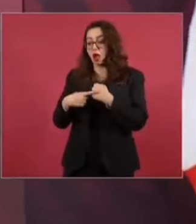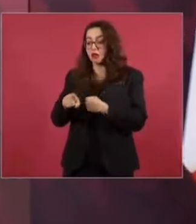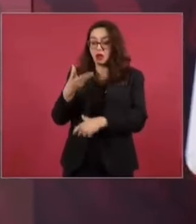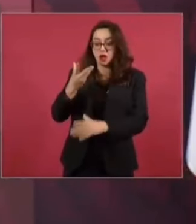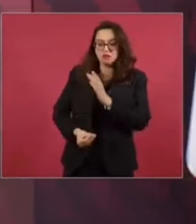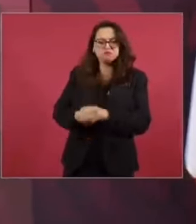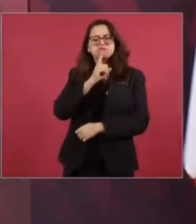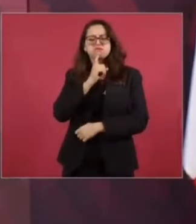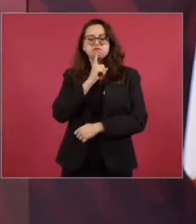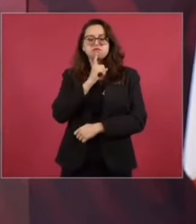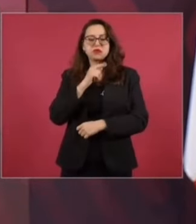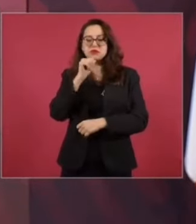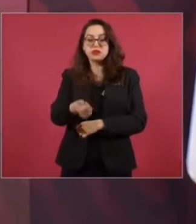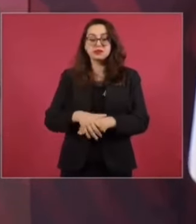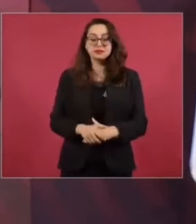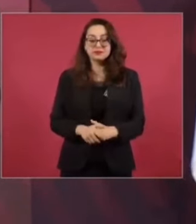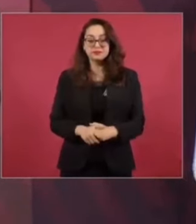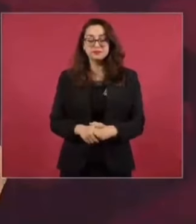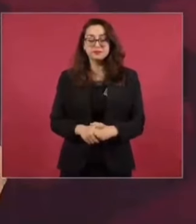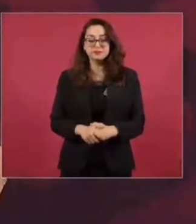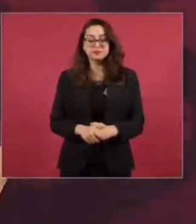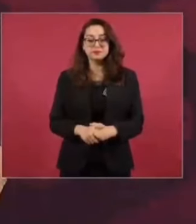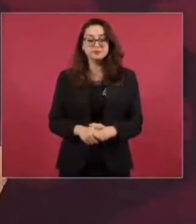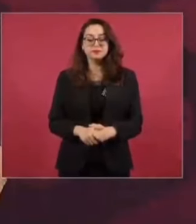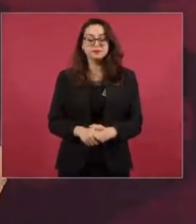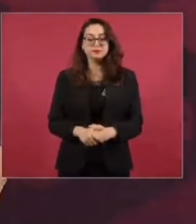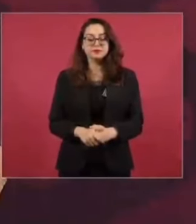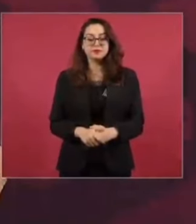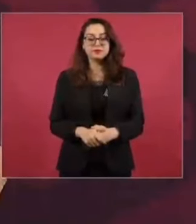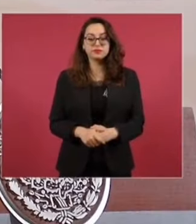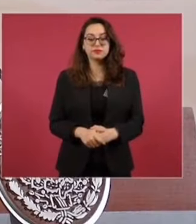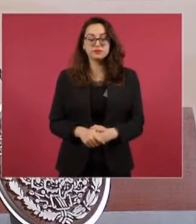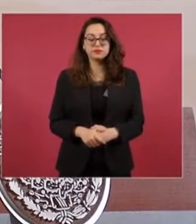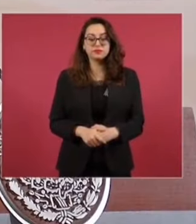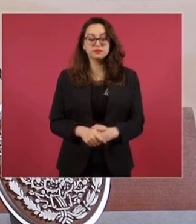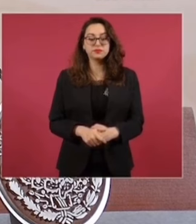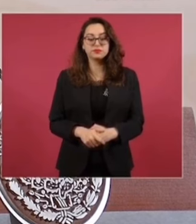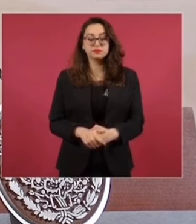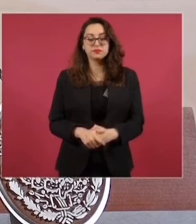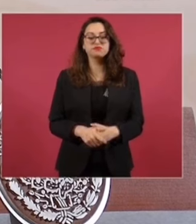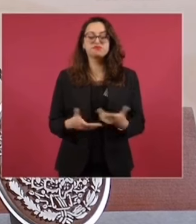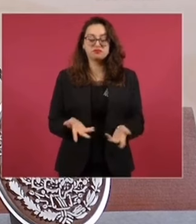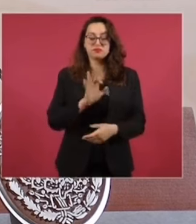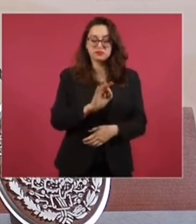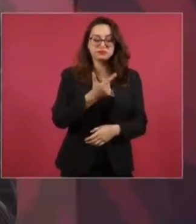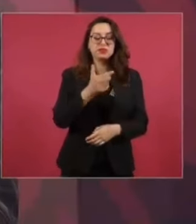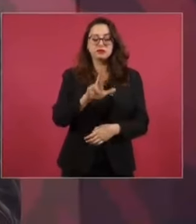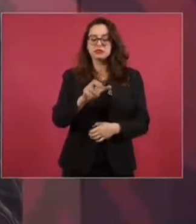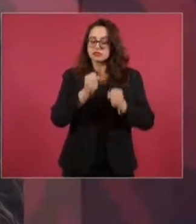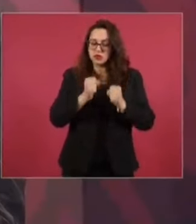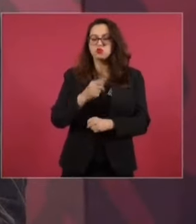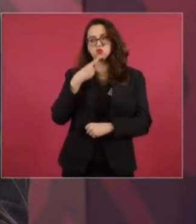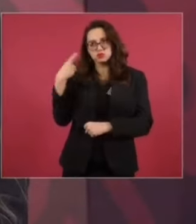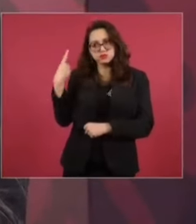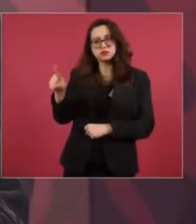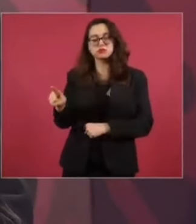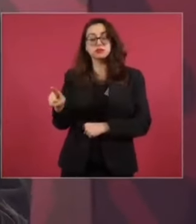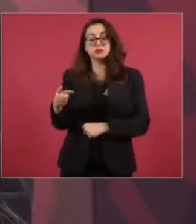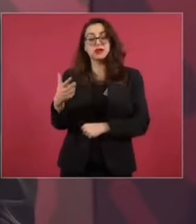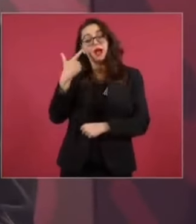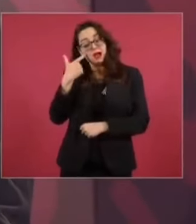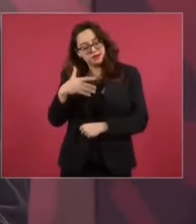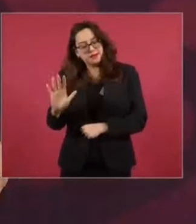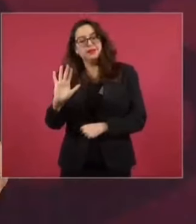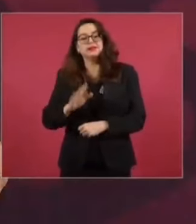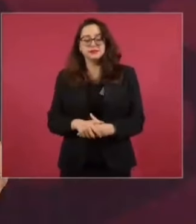de que escape, de que se fugue. La Fiscalía seguramente va a apelar, si es que lo